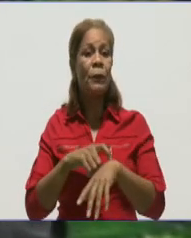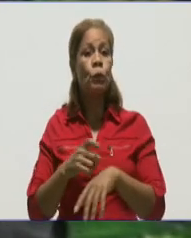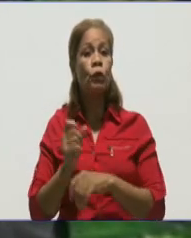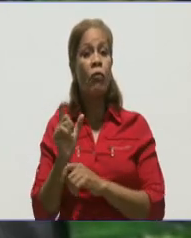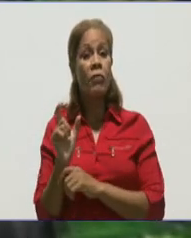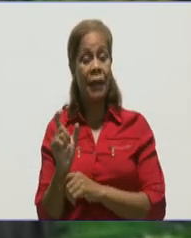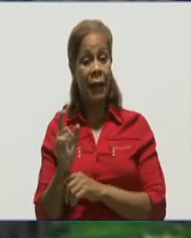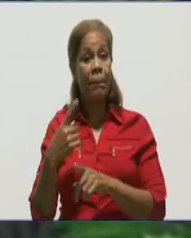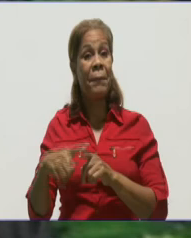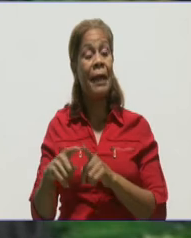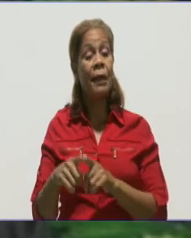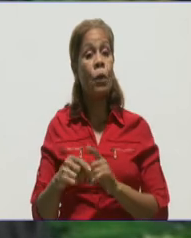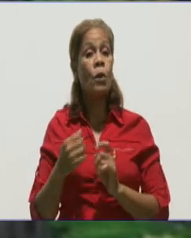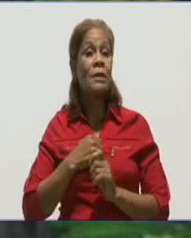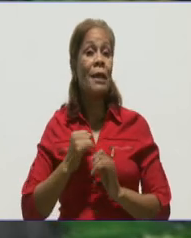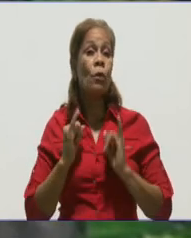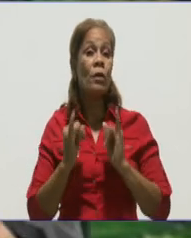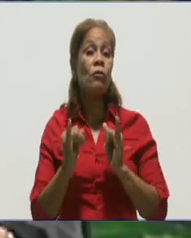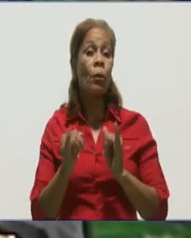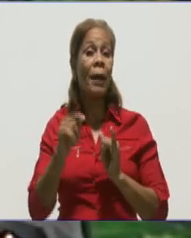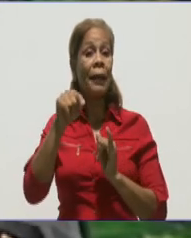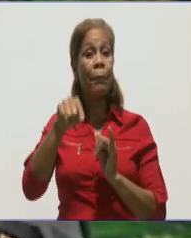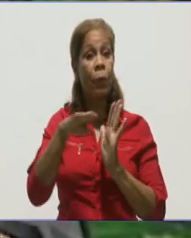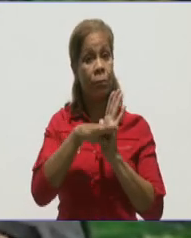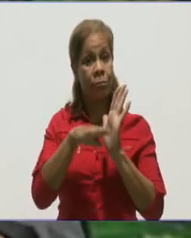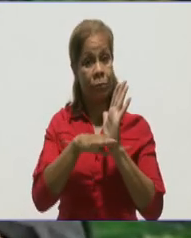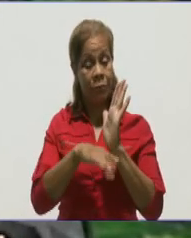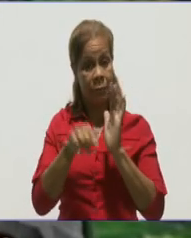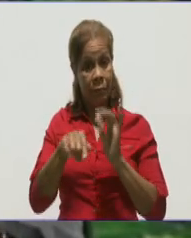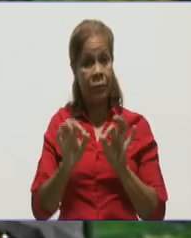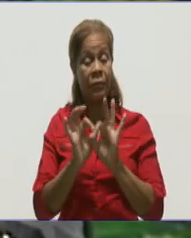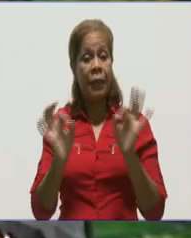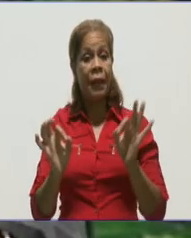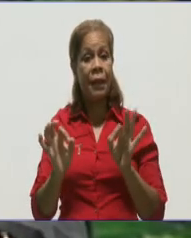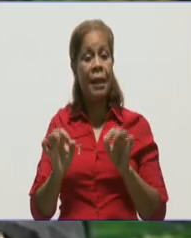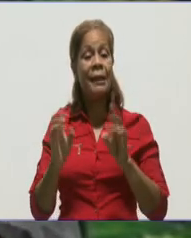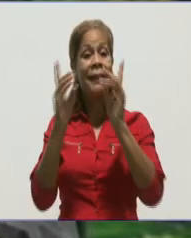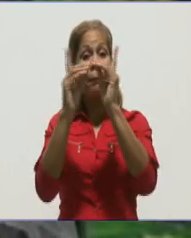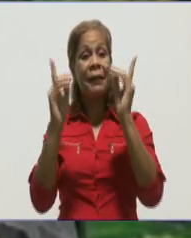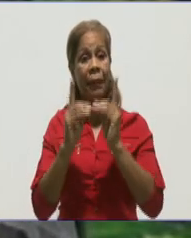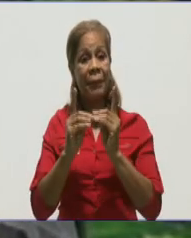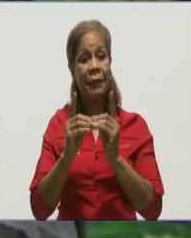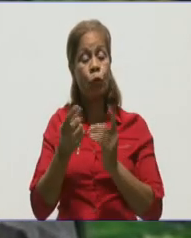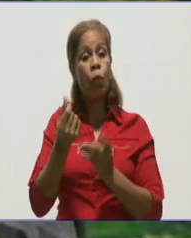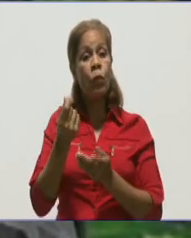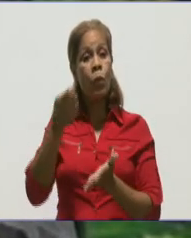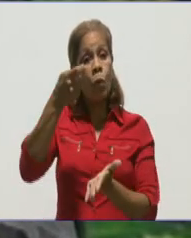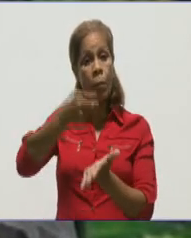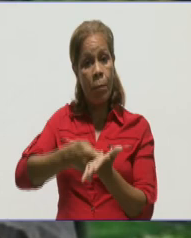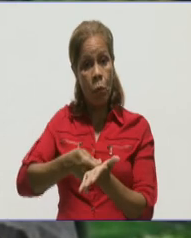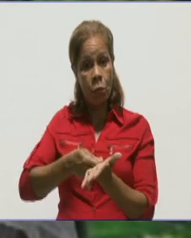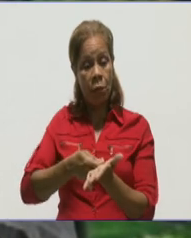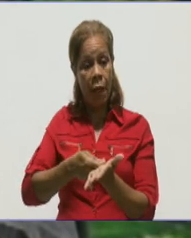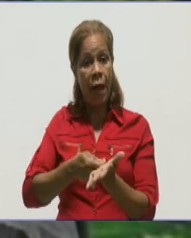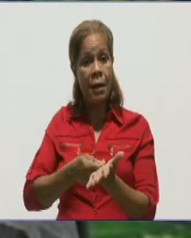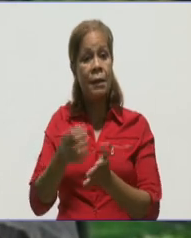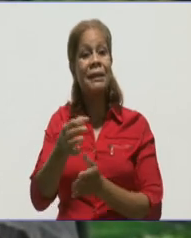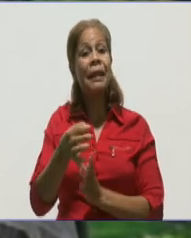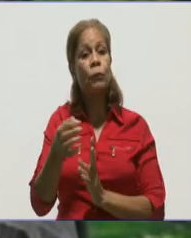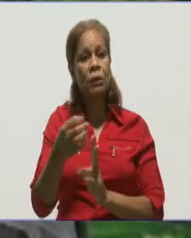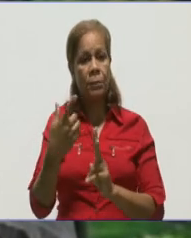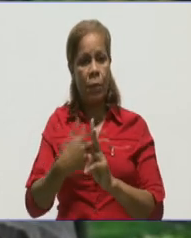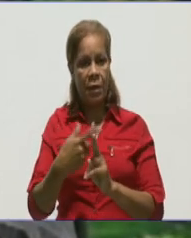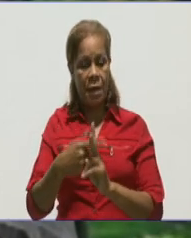comunicarles que, por este medio, la Oficina de Cobros y Multas Vayamos informa a los diversos o a las diversas